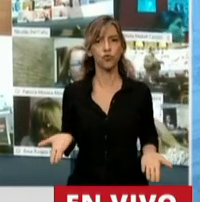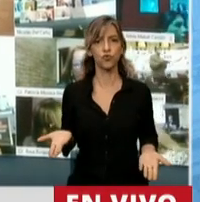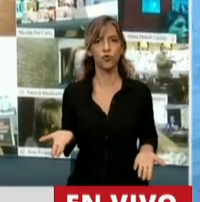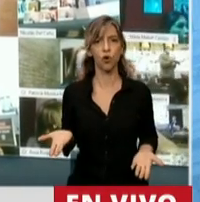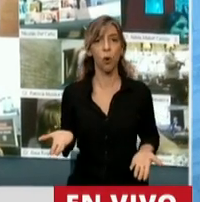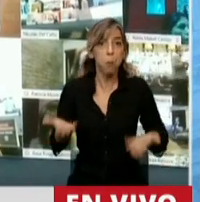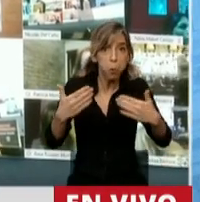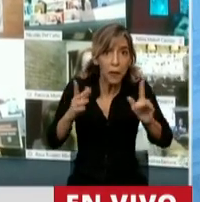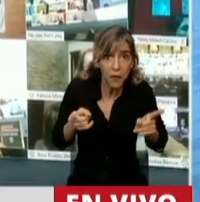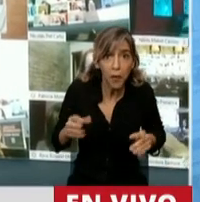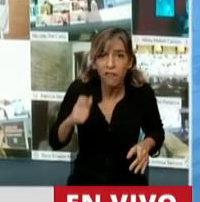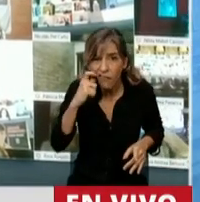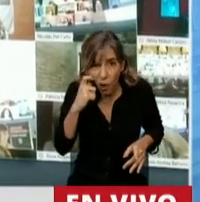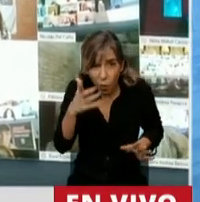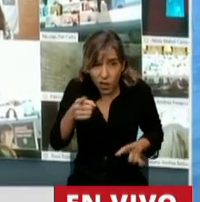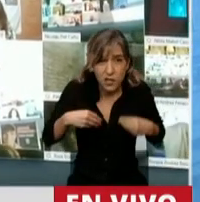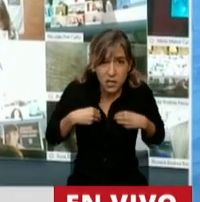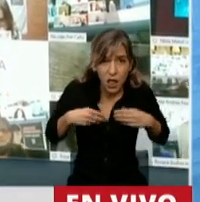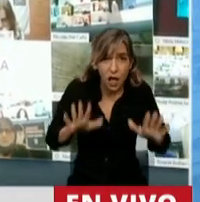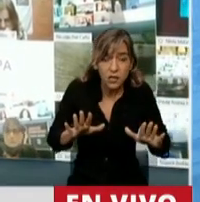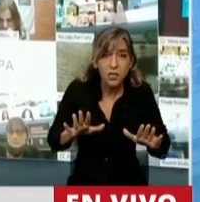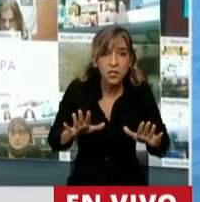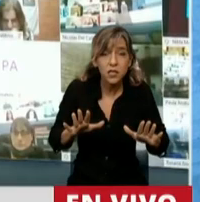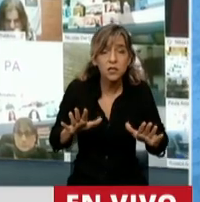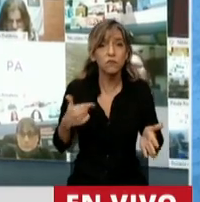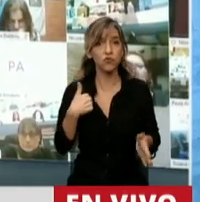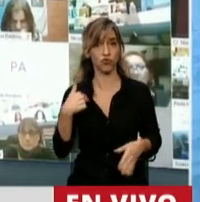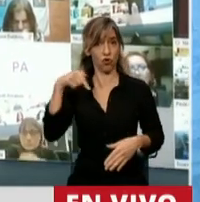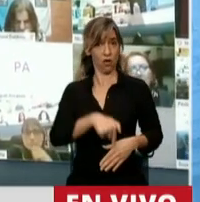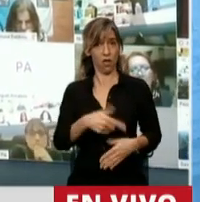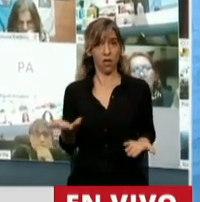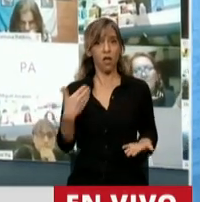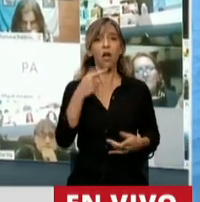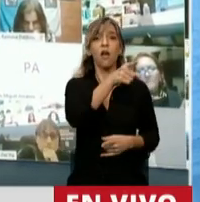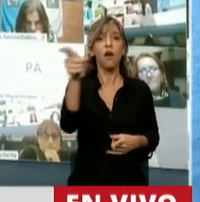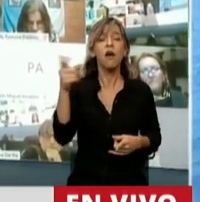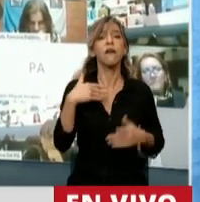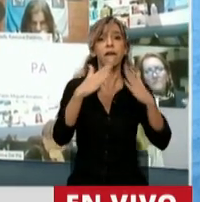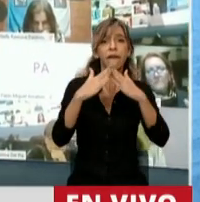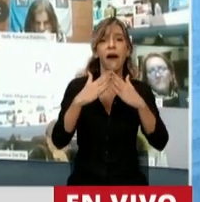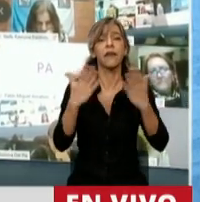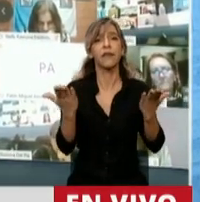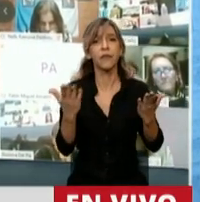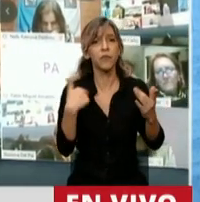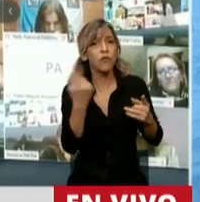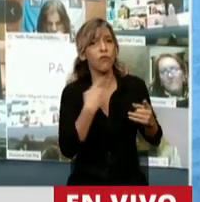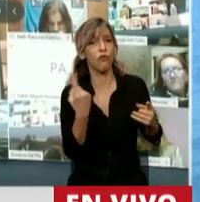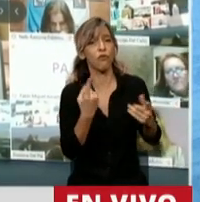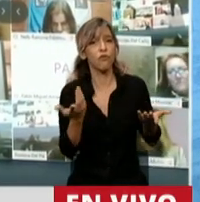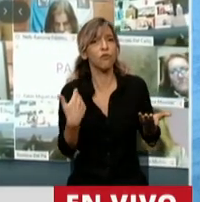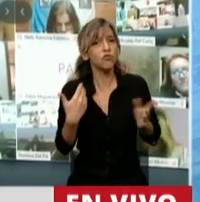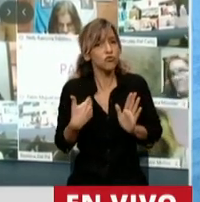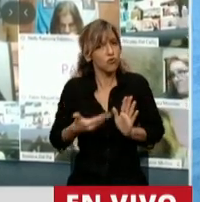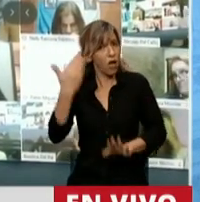uno de ustedes, yo estoy acá, está en su casa. Yo he tenido la experiencia personal de votar en